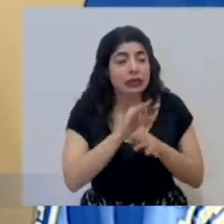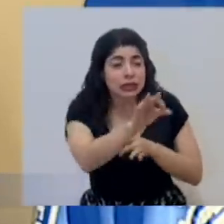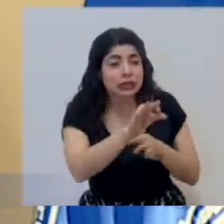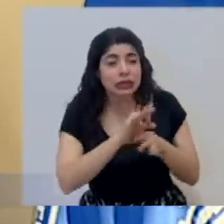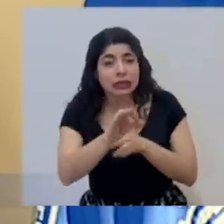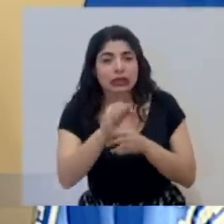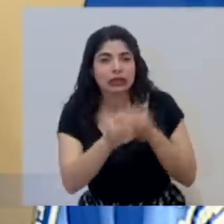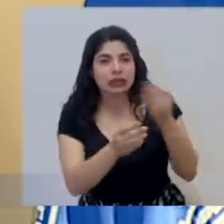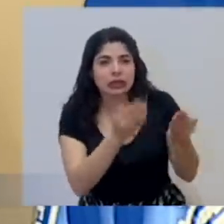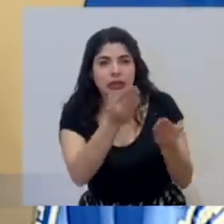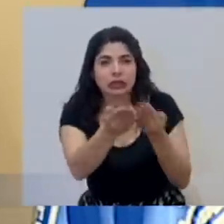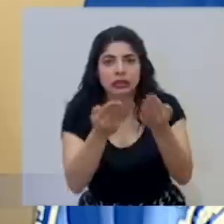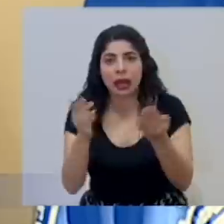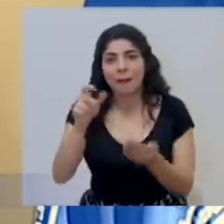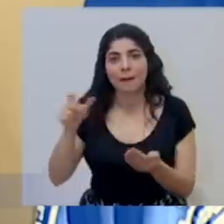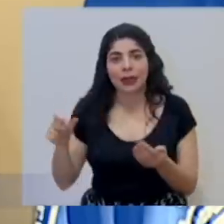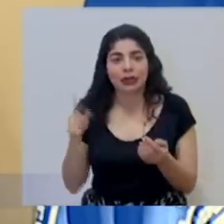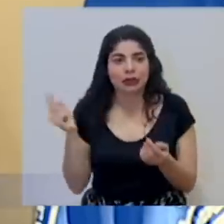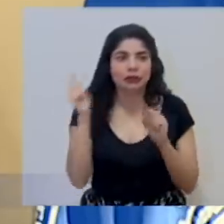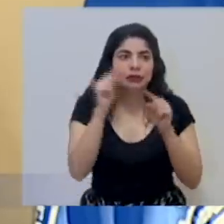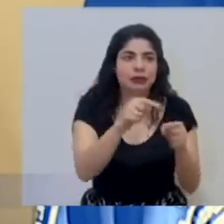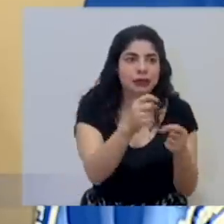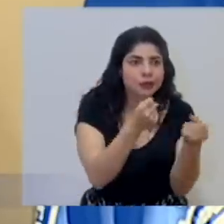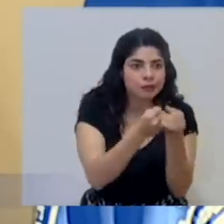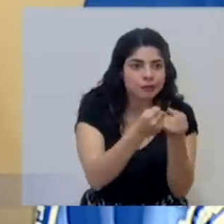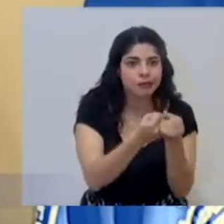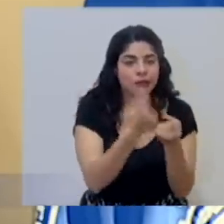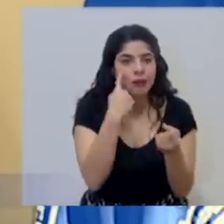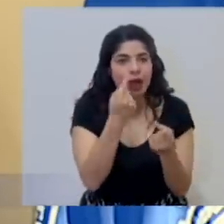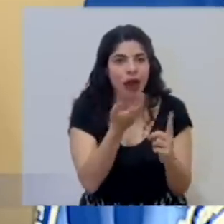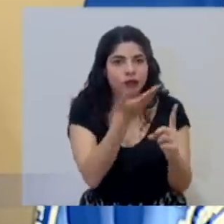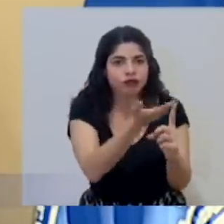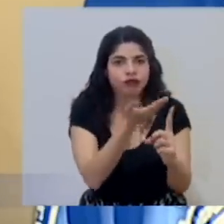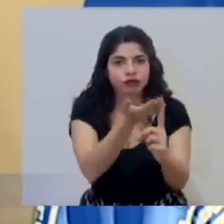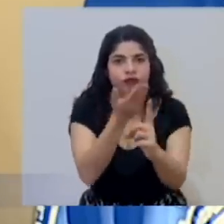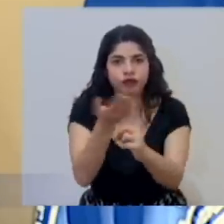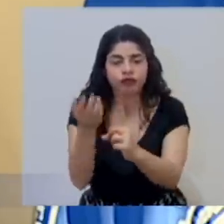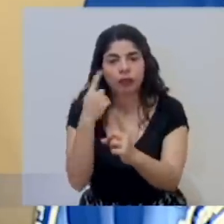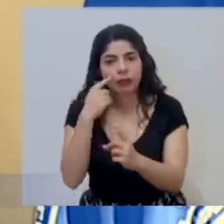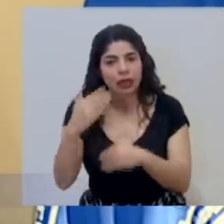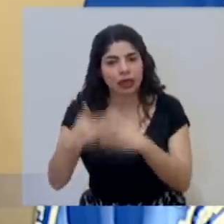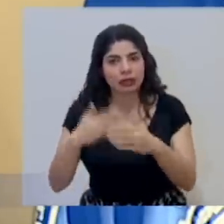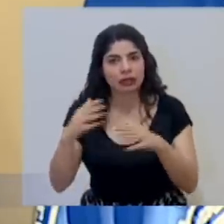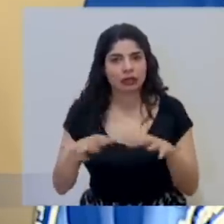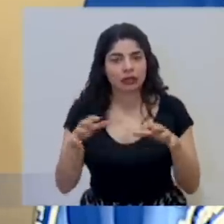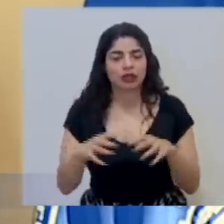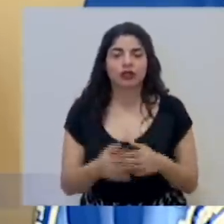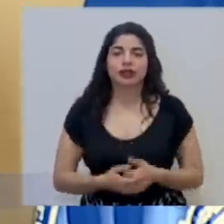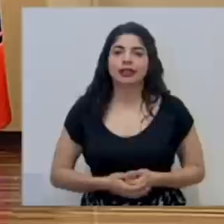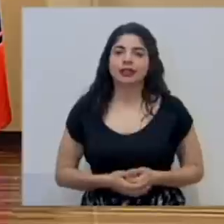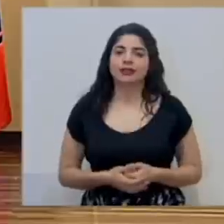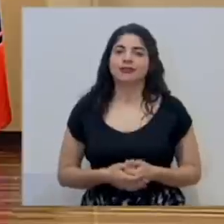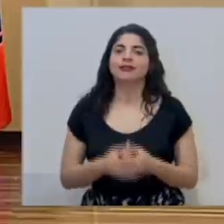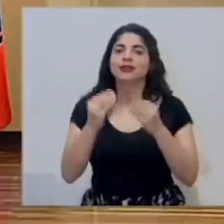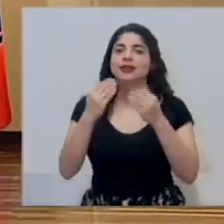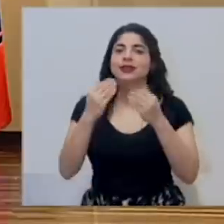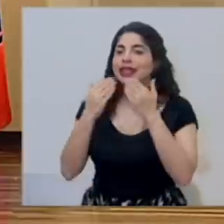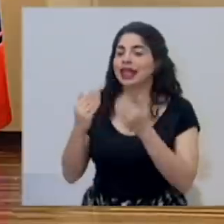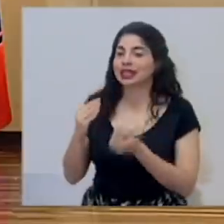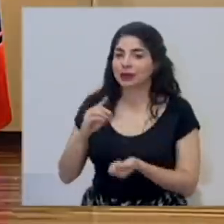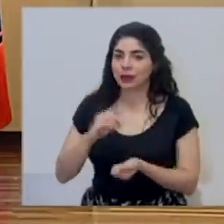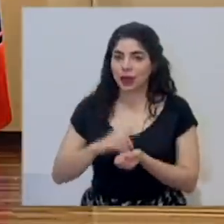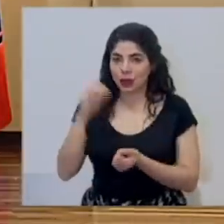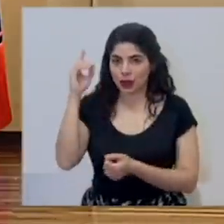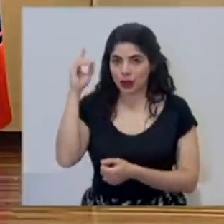niveles locales con personal que pueda venir a refrescar, a dar un impulso a todas las acciones que se han venido haciendo. Muchas gracias,